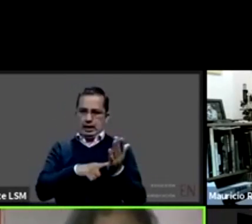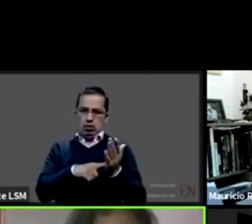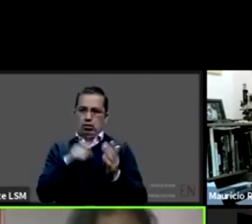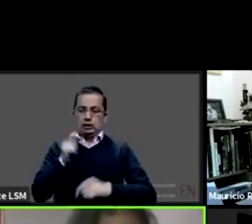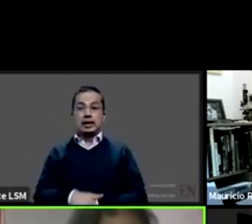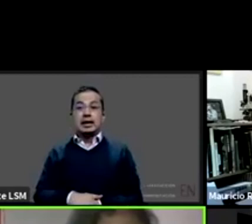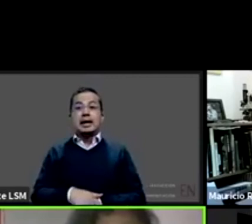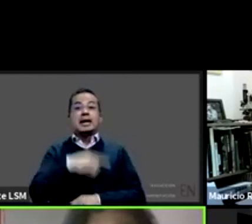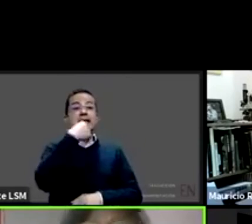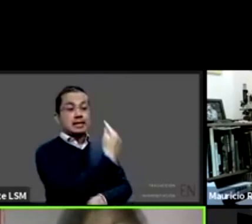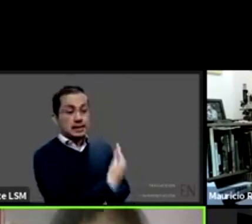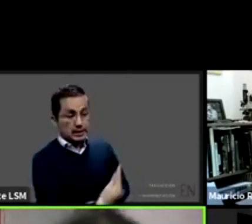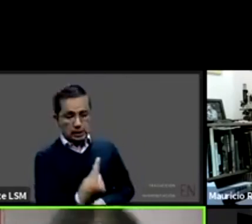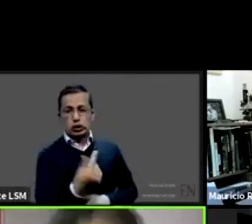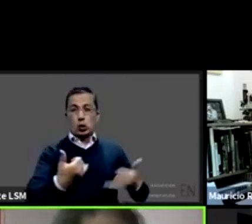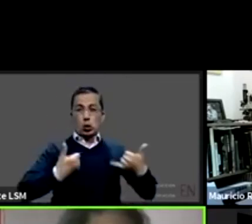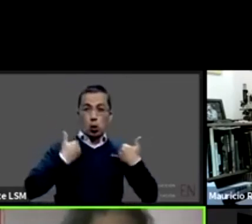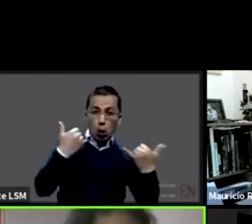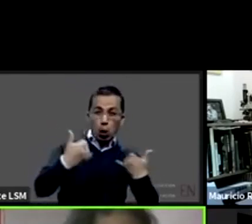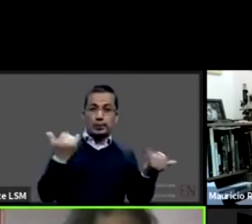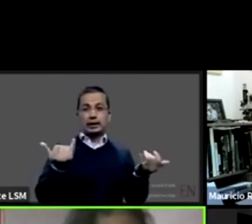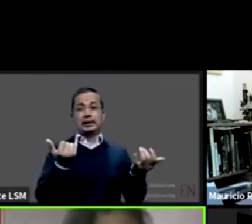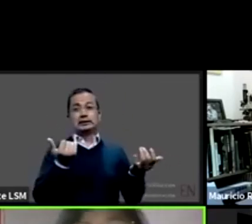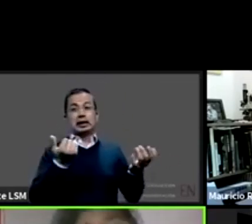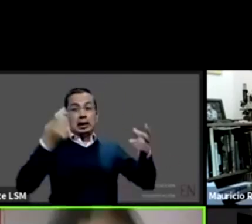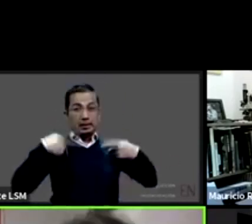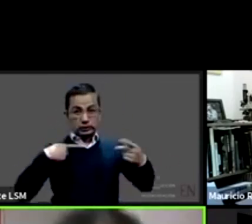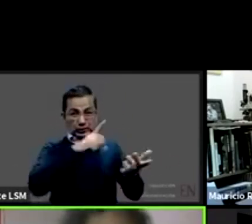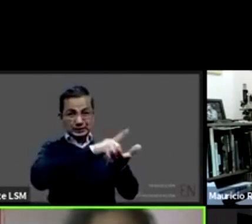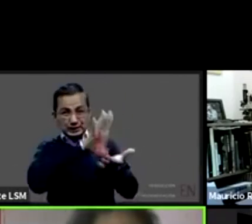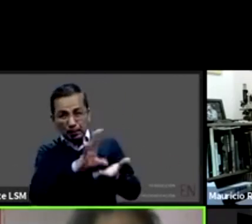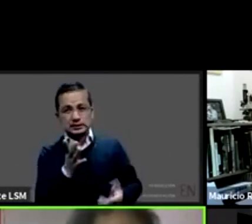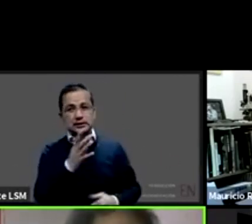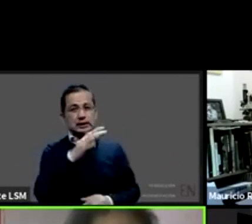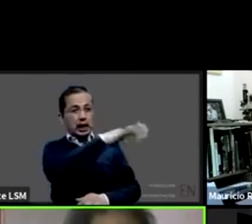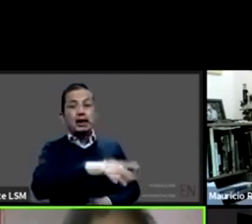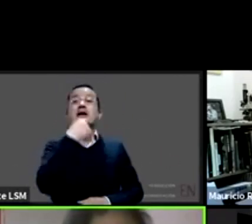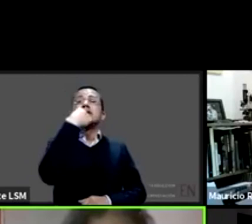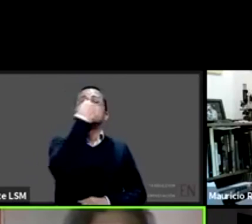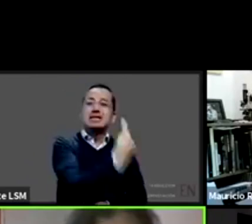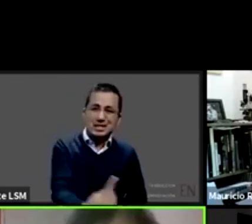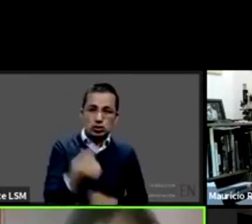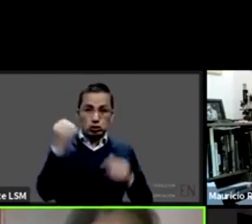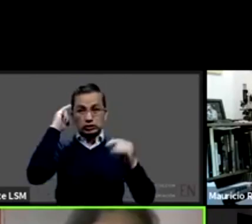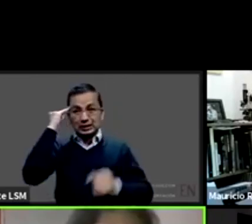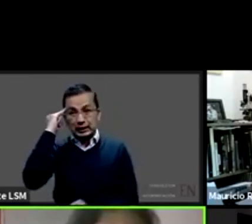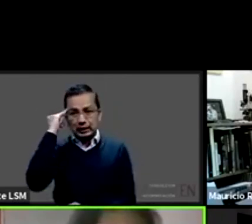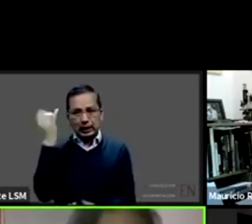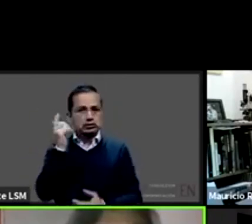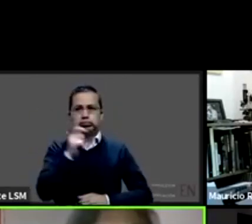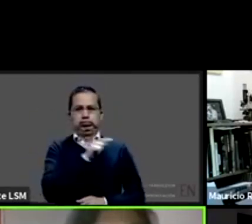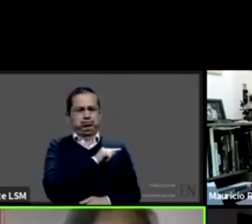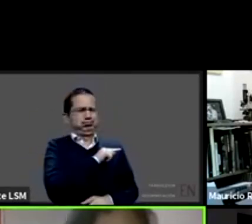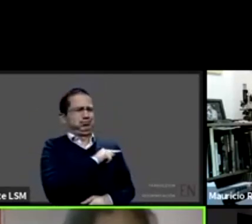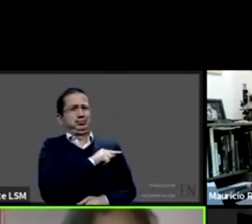discapacidad también y de niños con discapacidad también y de niños indígenas también o sea cuando ves las intersecciones